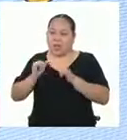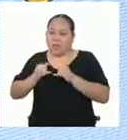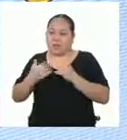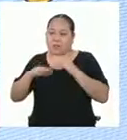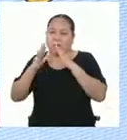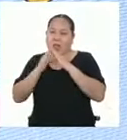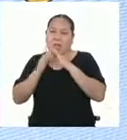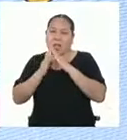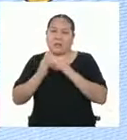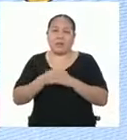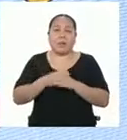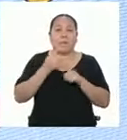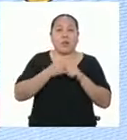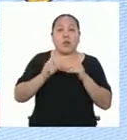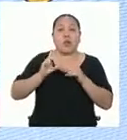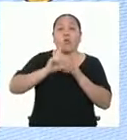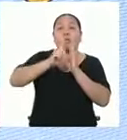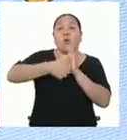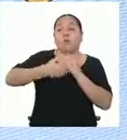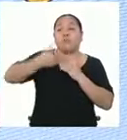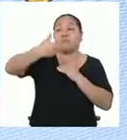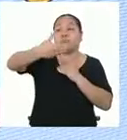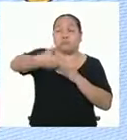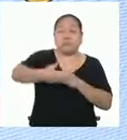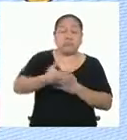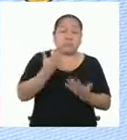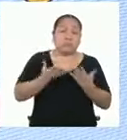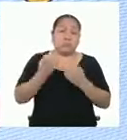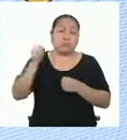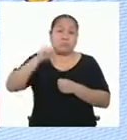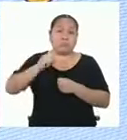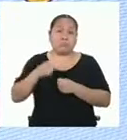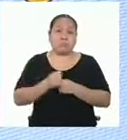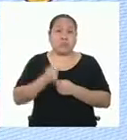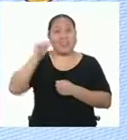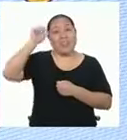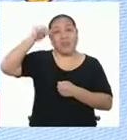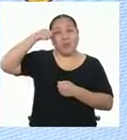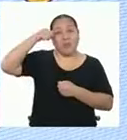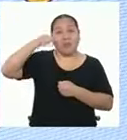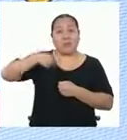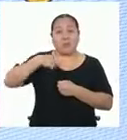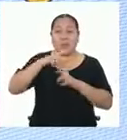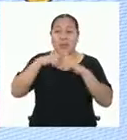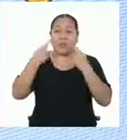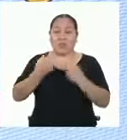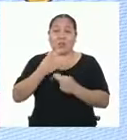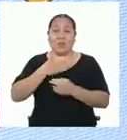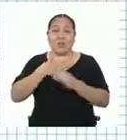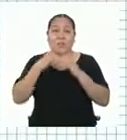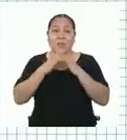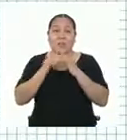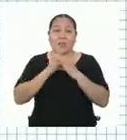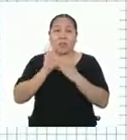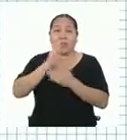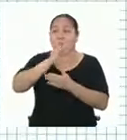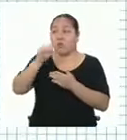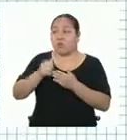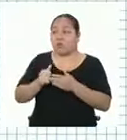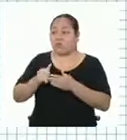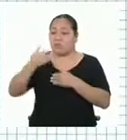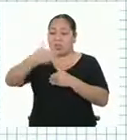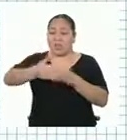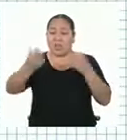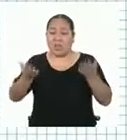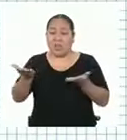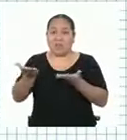en nuestras casas. Pero luego, tal vez sí, porque me acuerdo que cuando hacía las reuniones en mi casa, todos estábamos en la sala